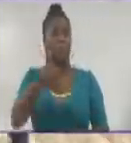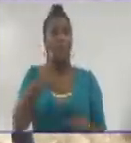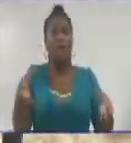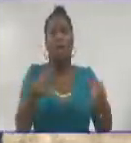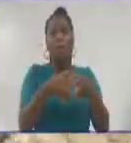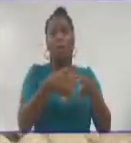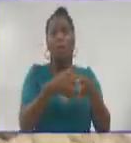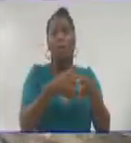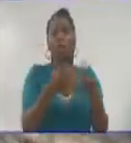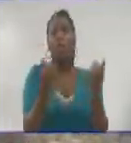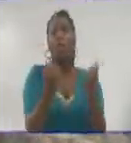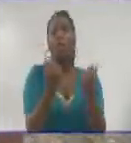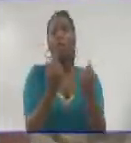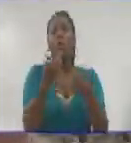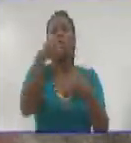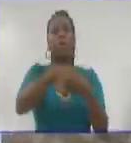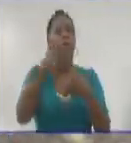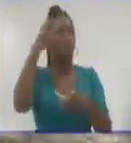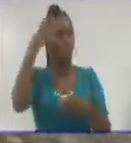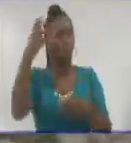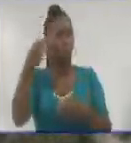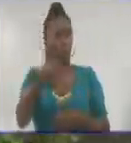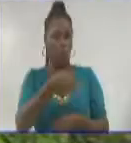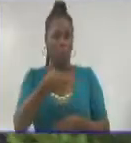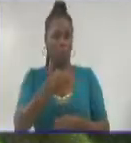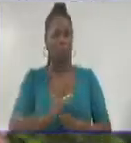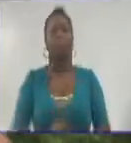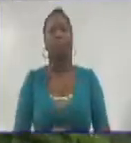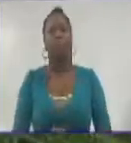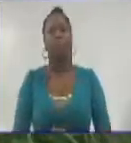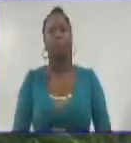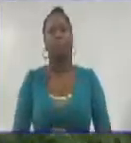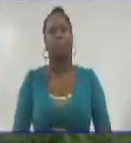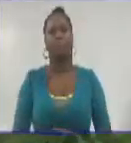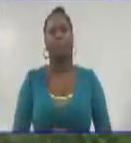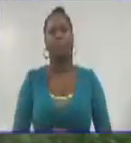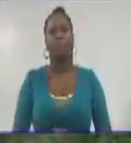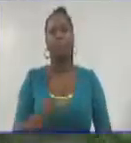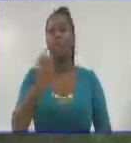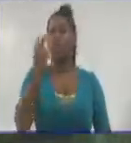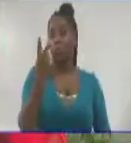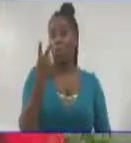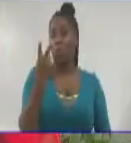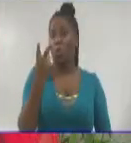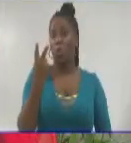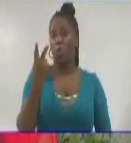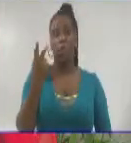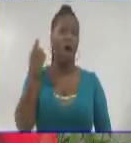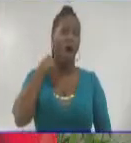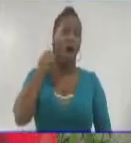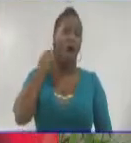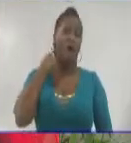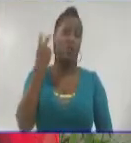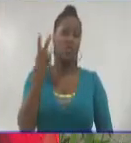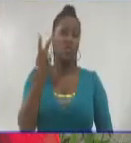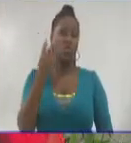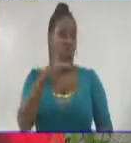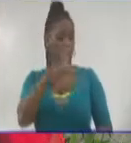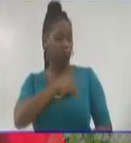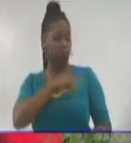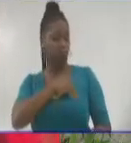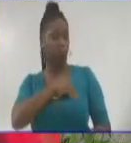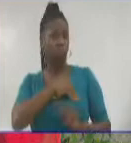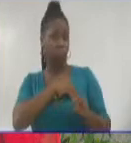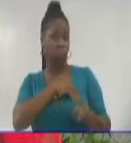Económica del Gobierno Municipal. Creo que la experiencia de dos mandatos como delegada que he sido me ha